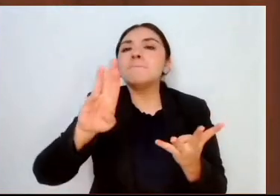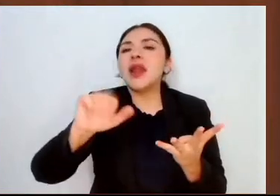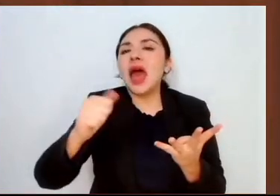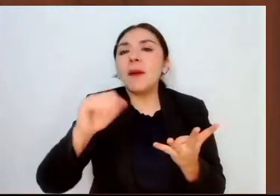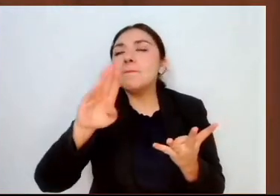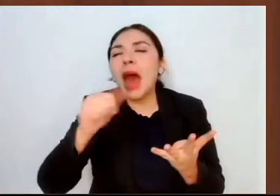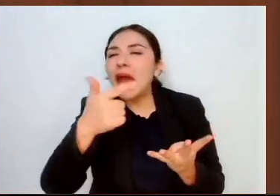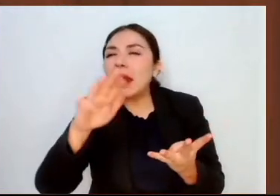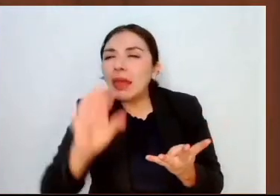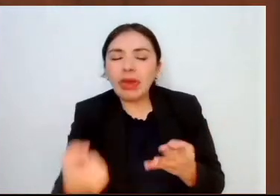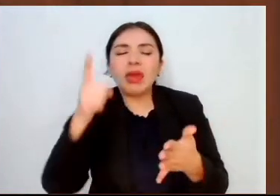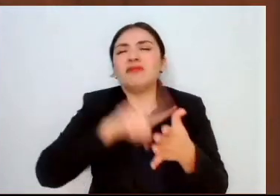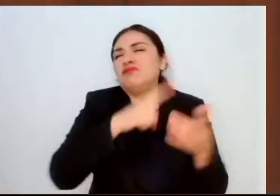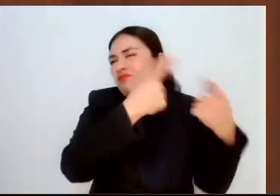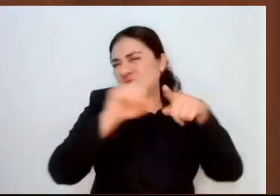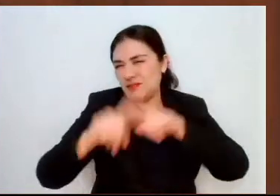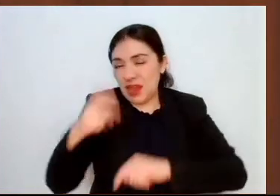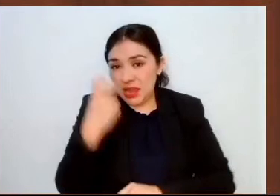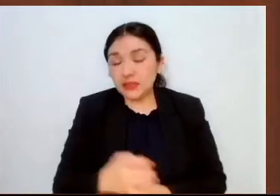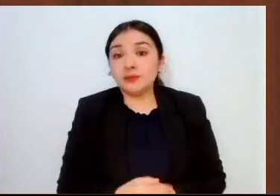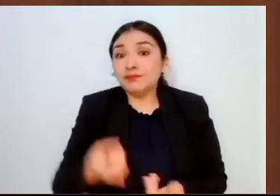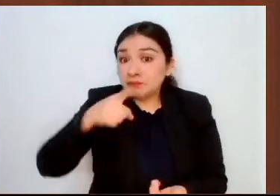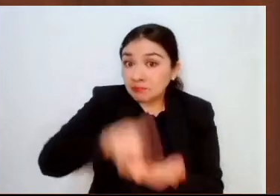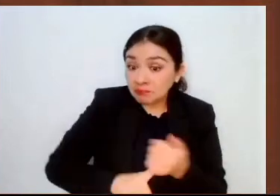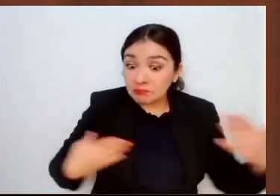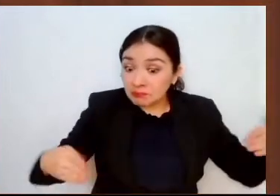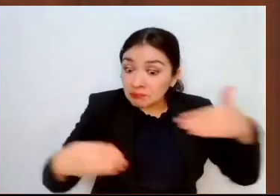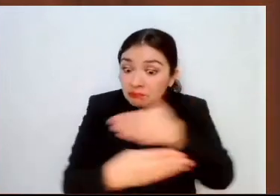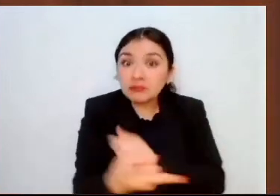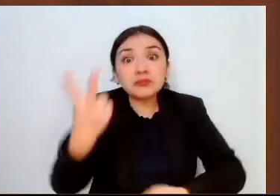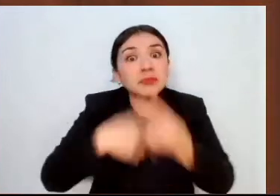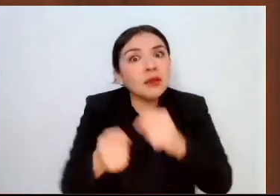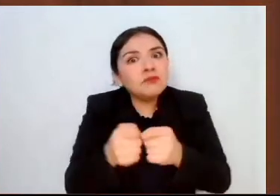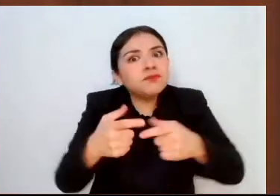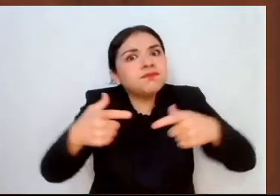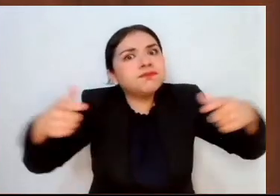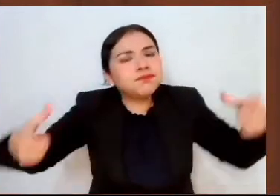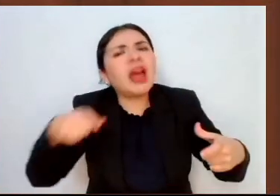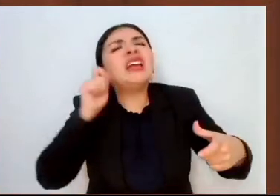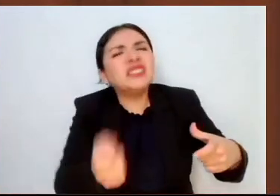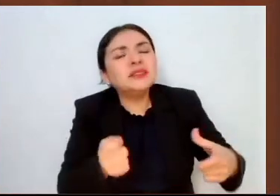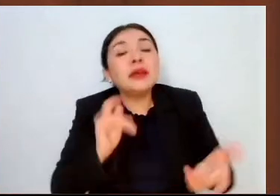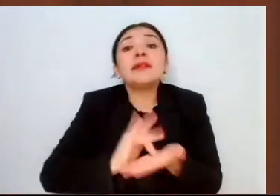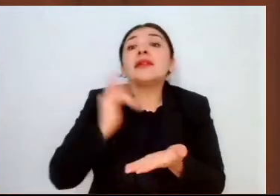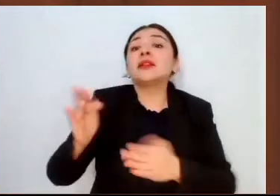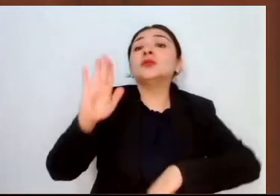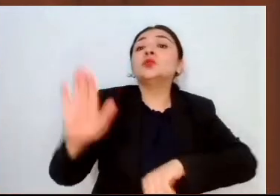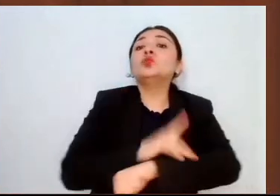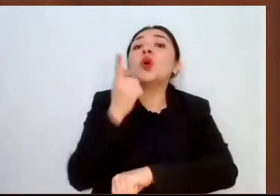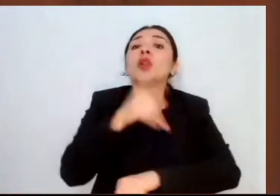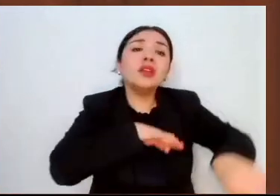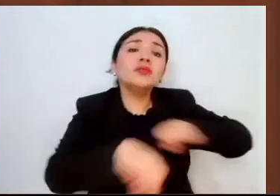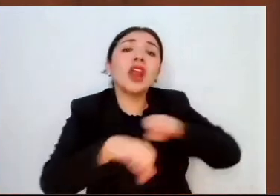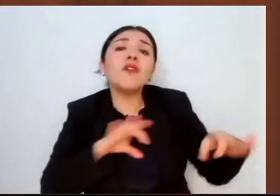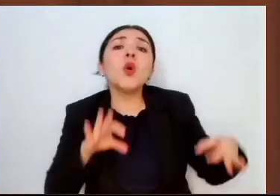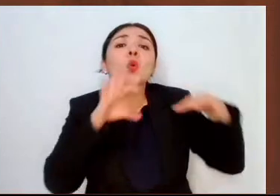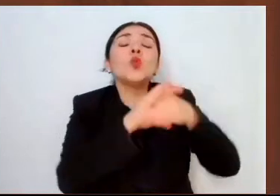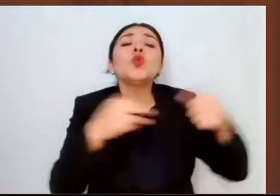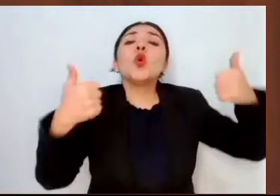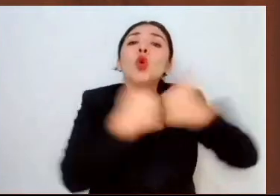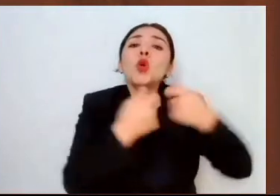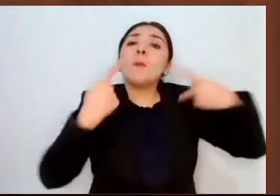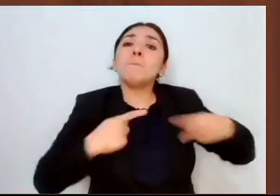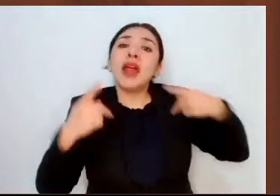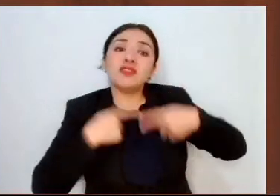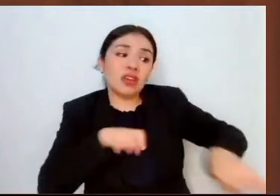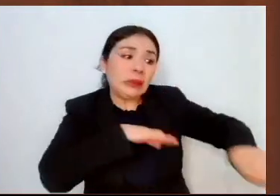entre otros. Una gran parte de este crecimiento se logró gracias a la colaboración de los productores y los